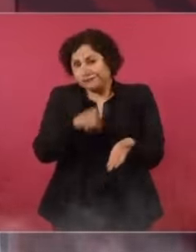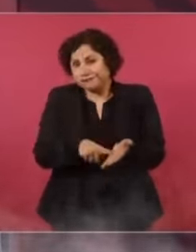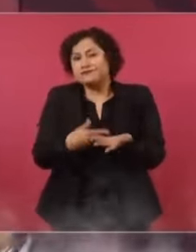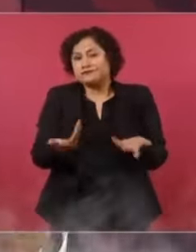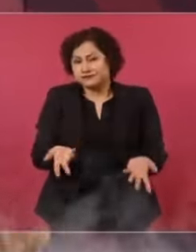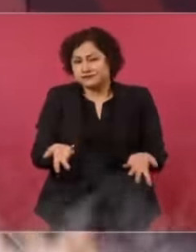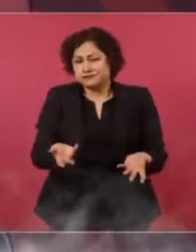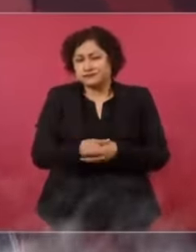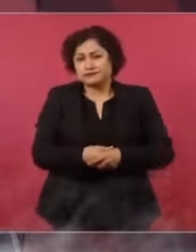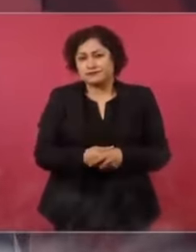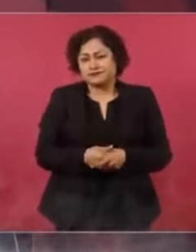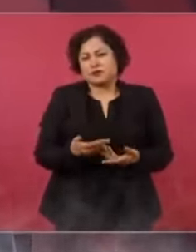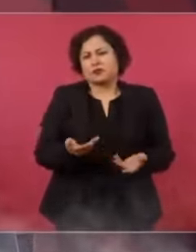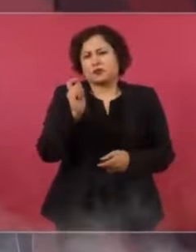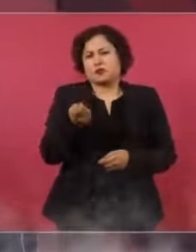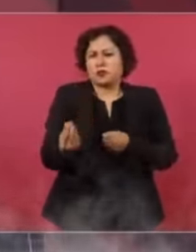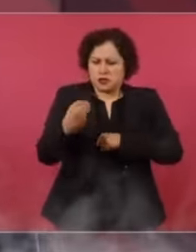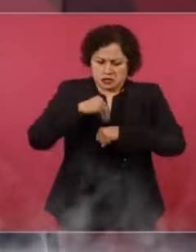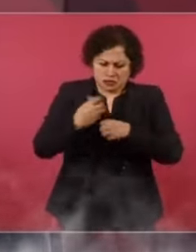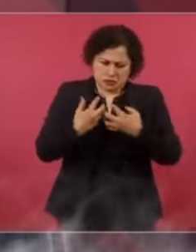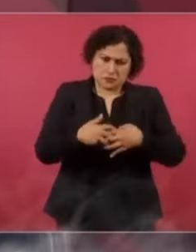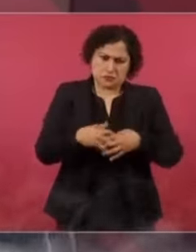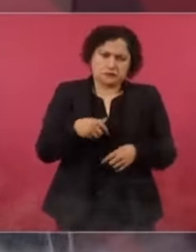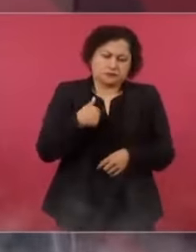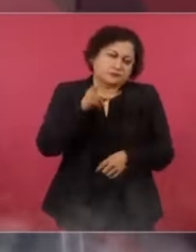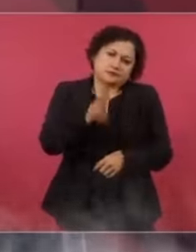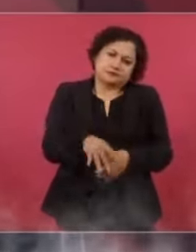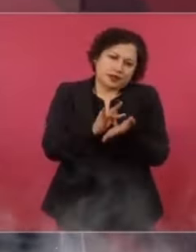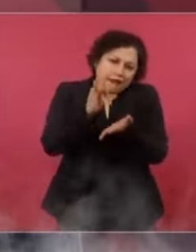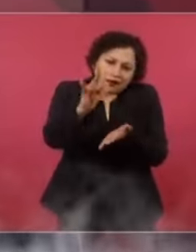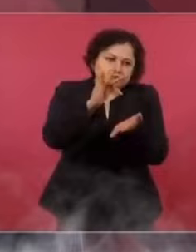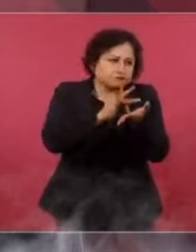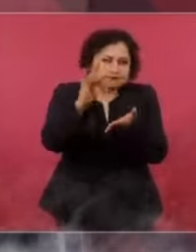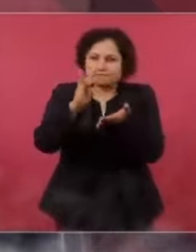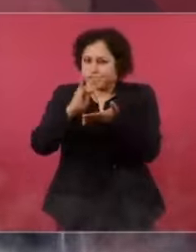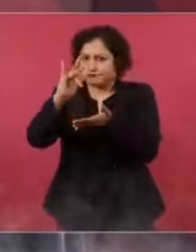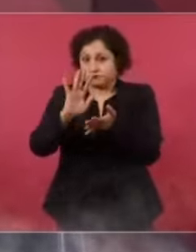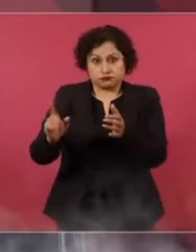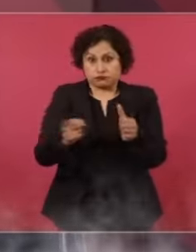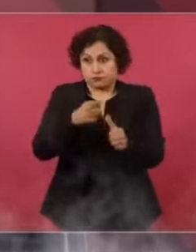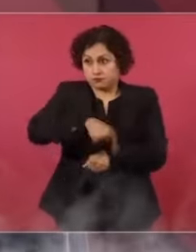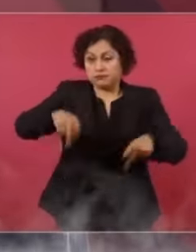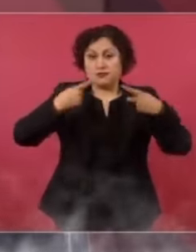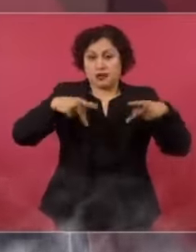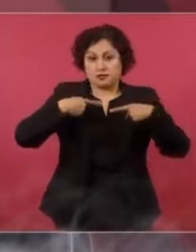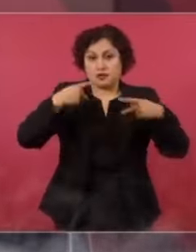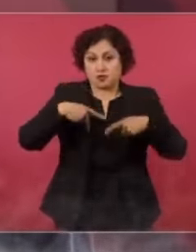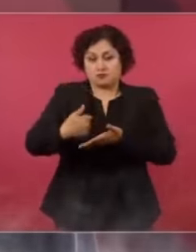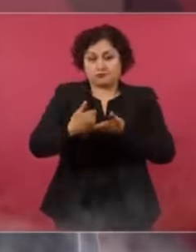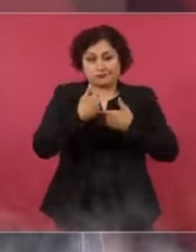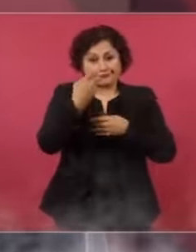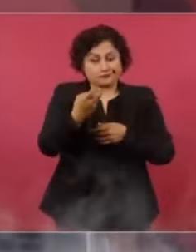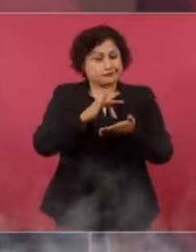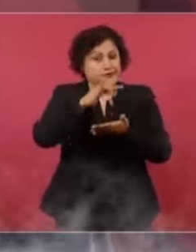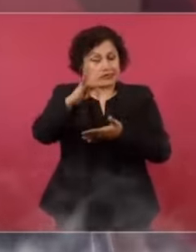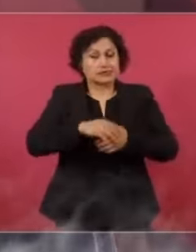Imagínense lo que significa, lo que tengo que agradecer al pueblo. Primero, al pueblo.